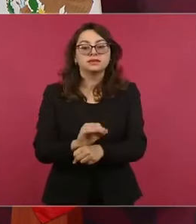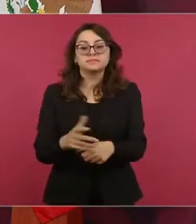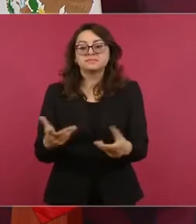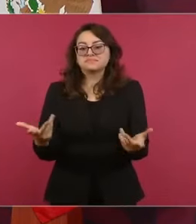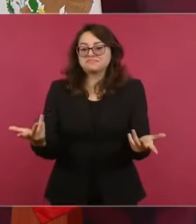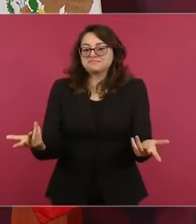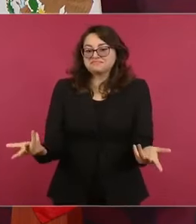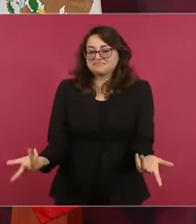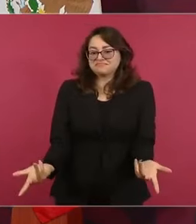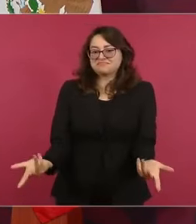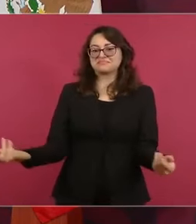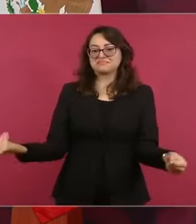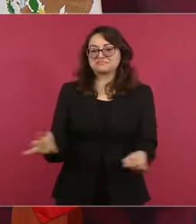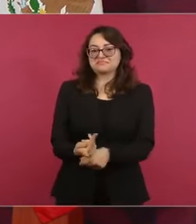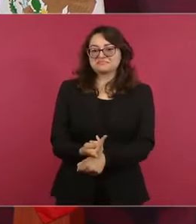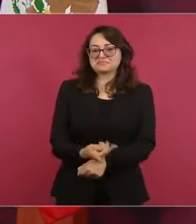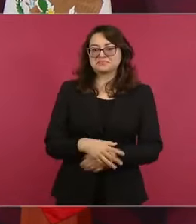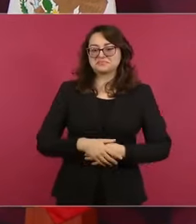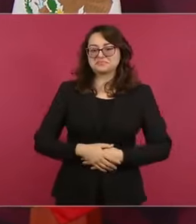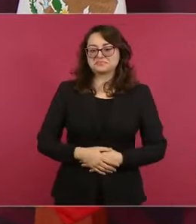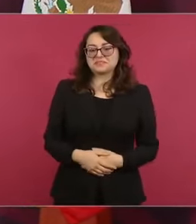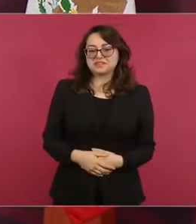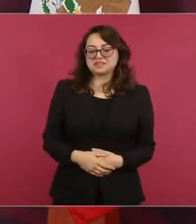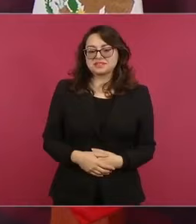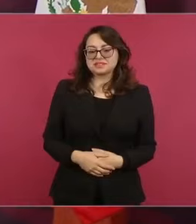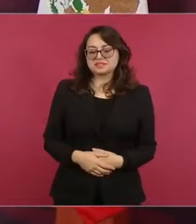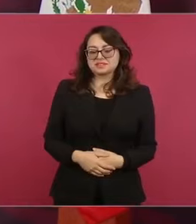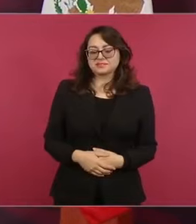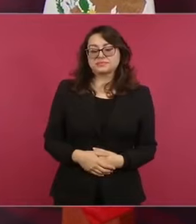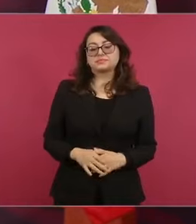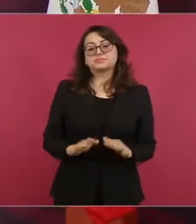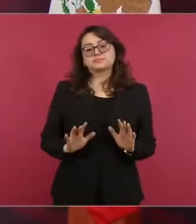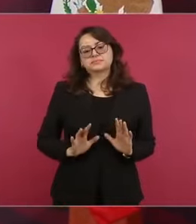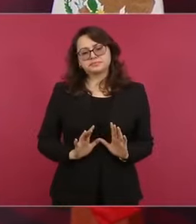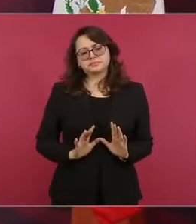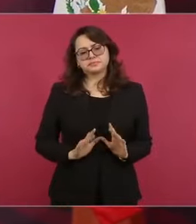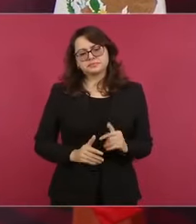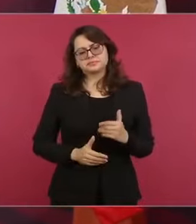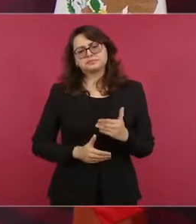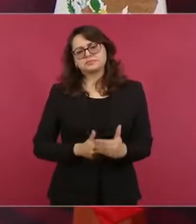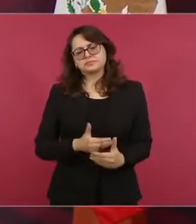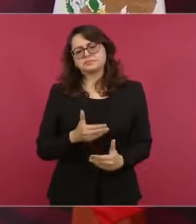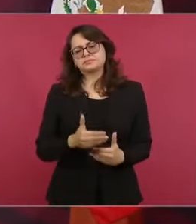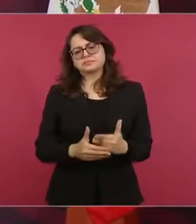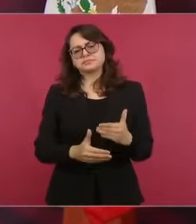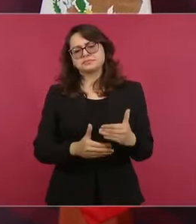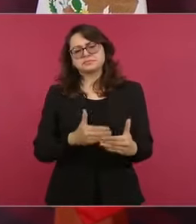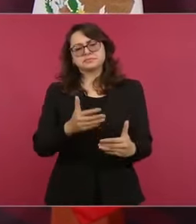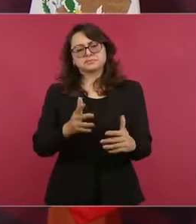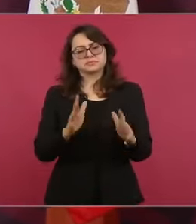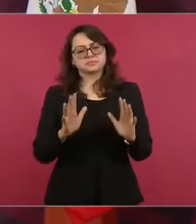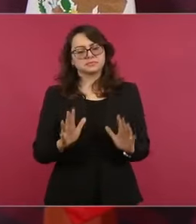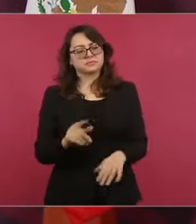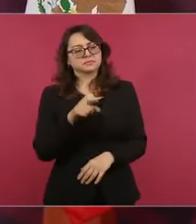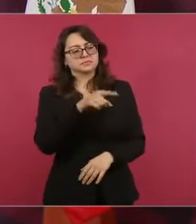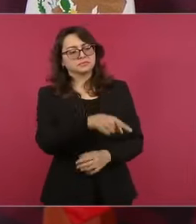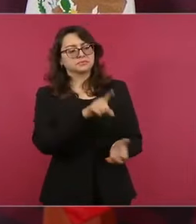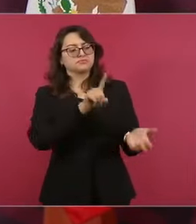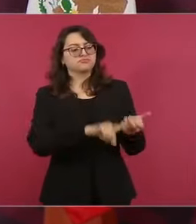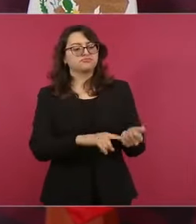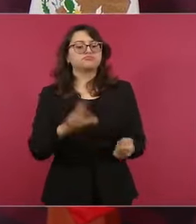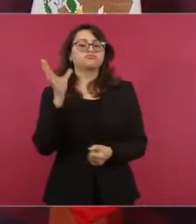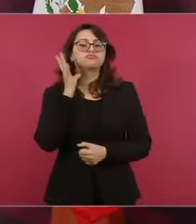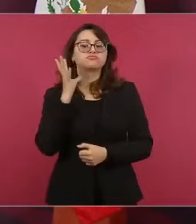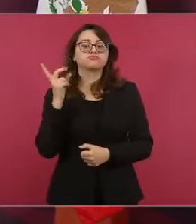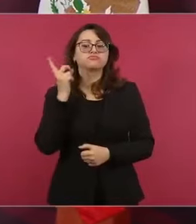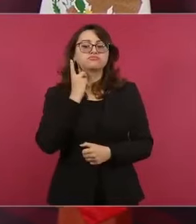legislativo que va a presentar o el grupo de los